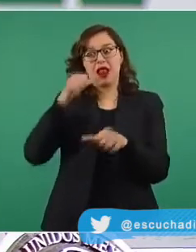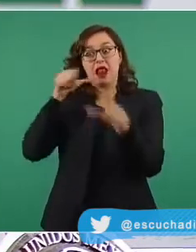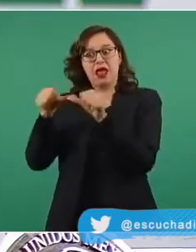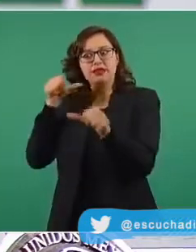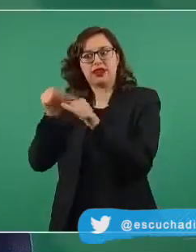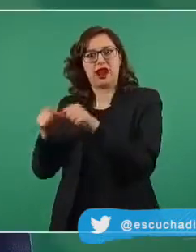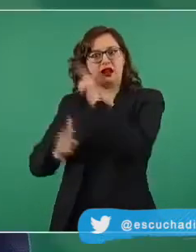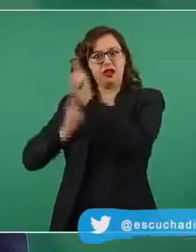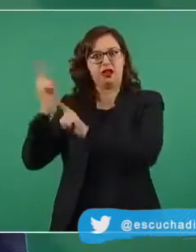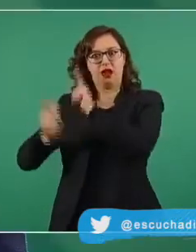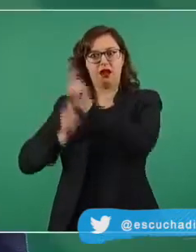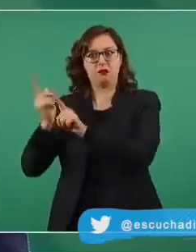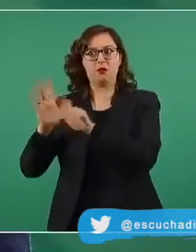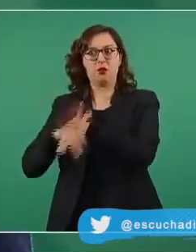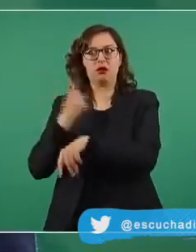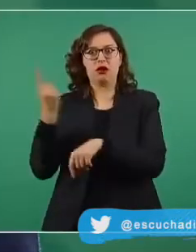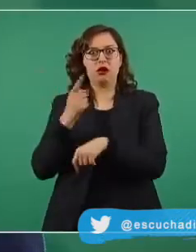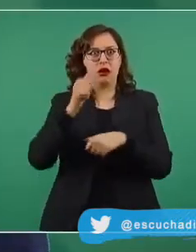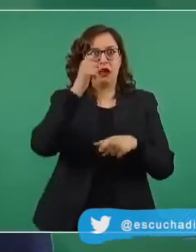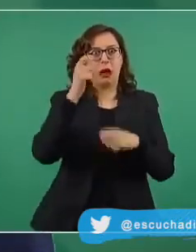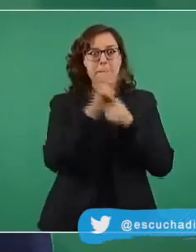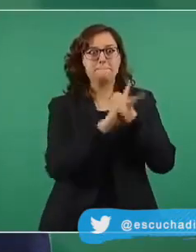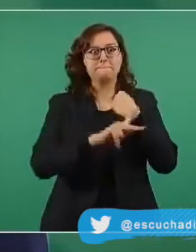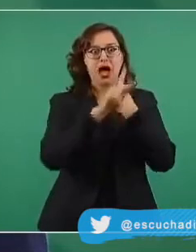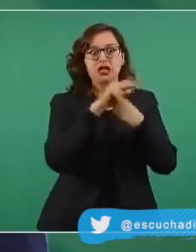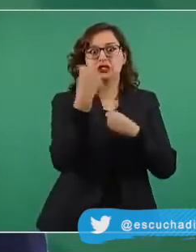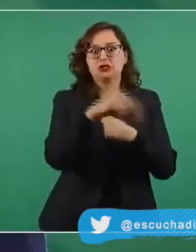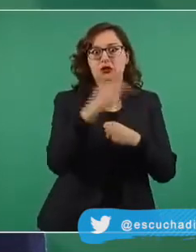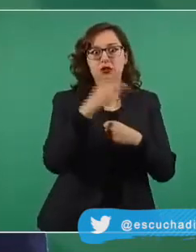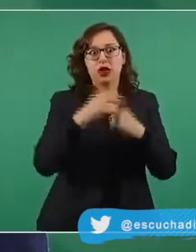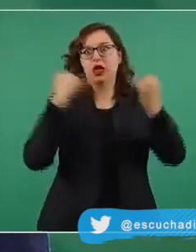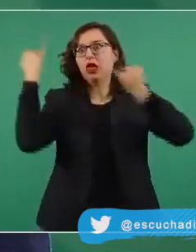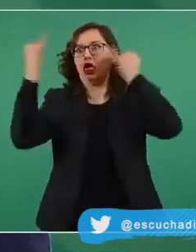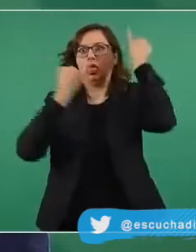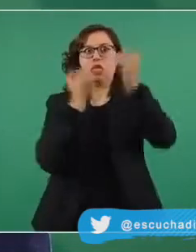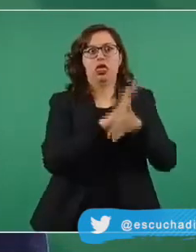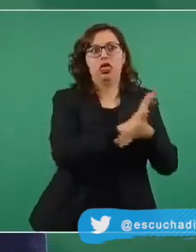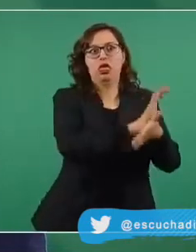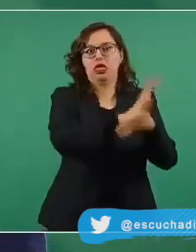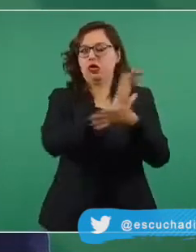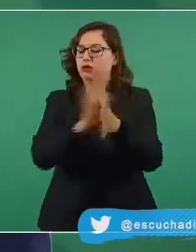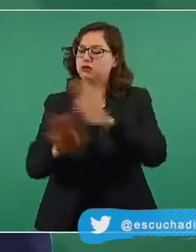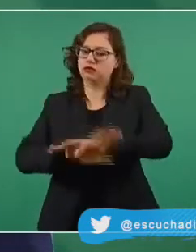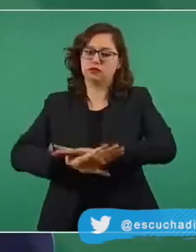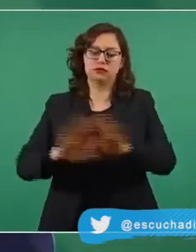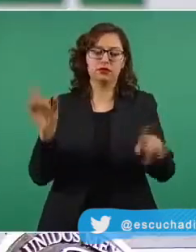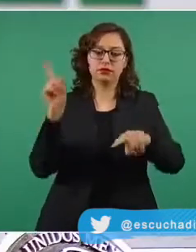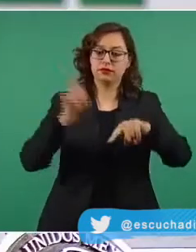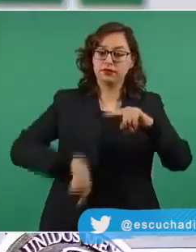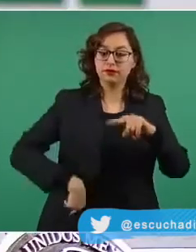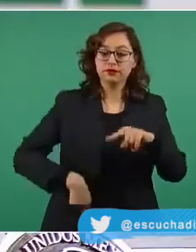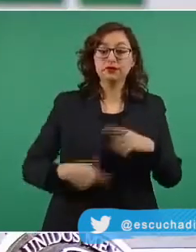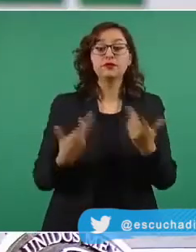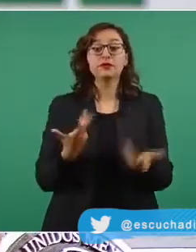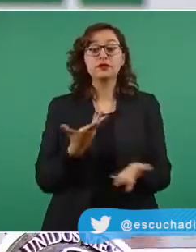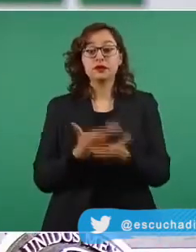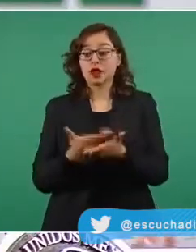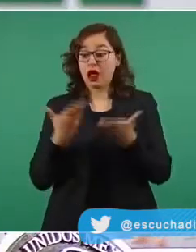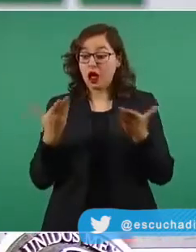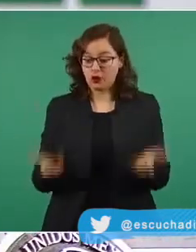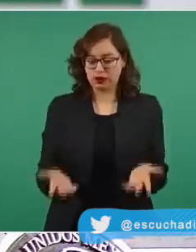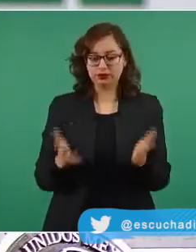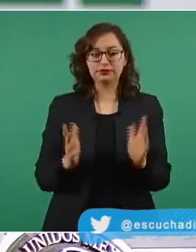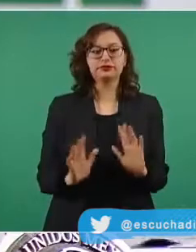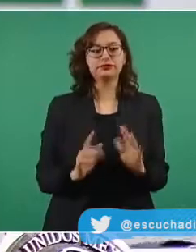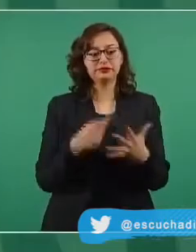-130557 e infórmate. Recuerda que es importante mantener las medidas de higiene para cuidarnos